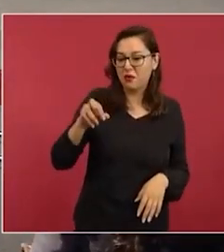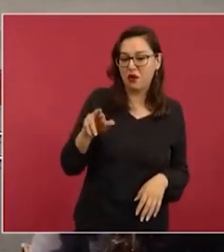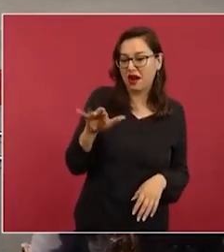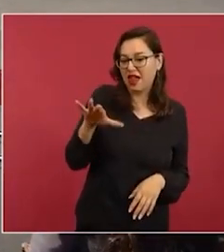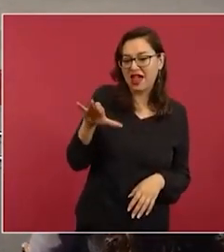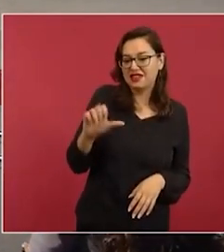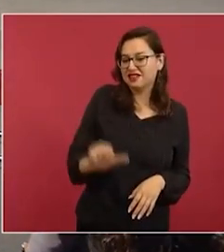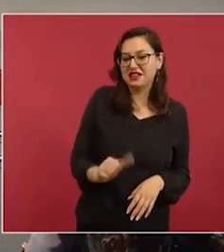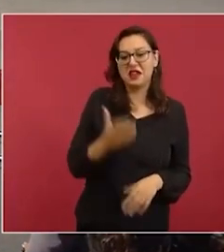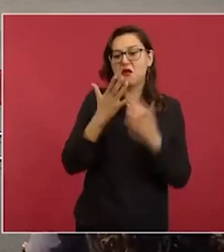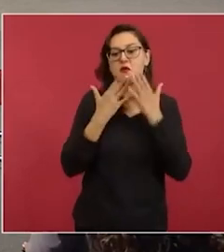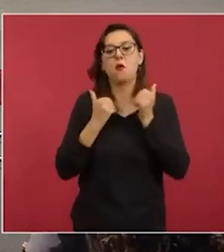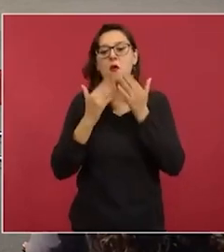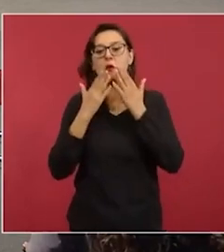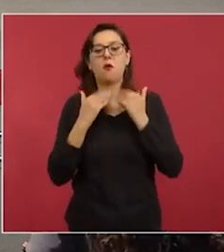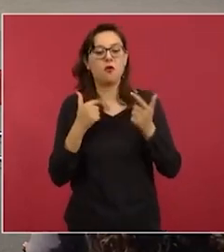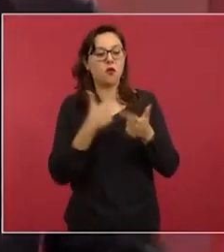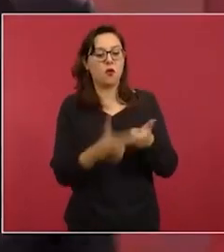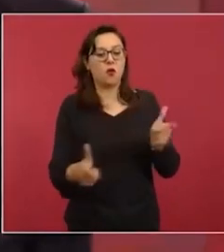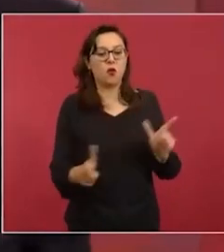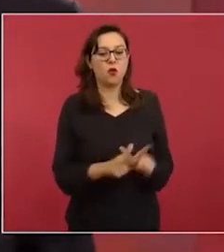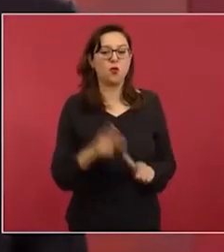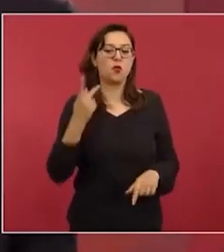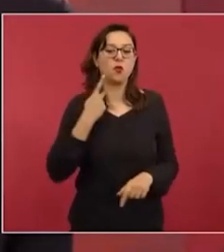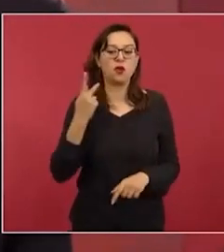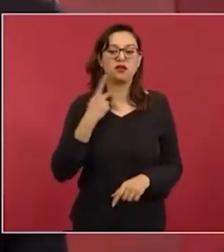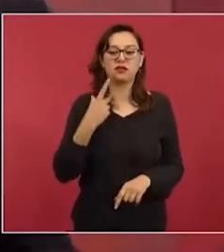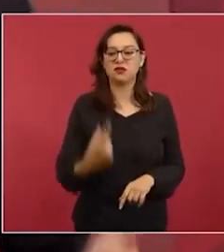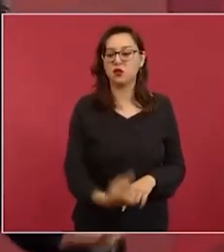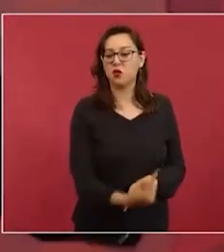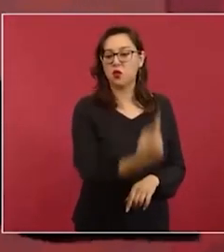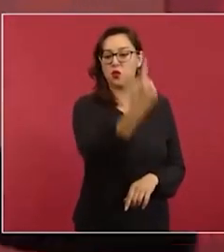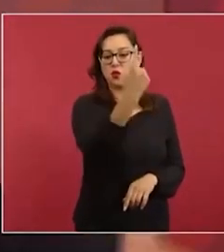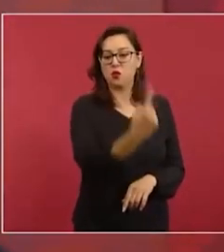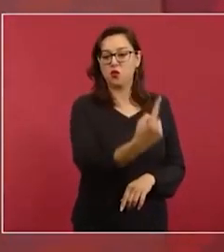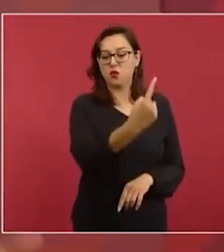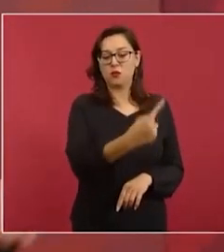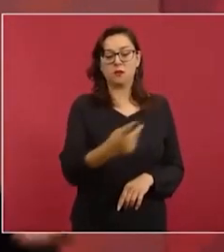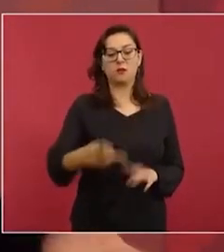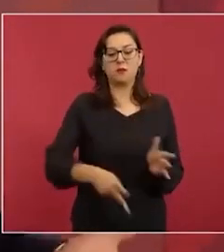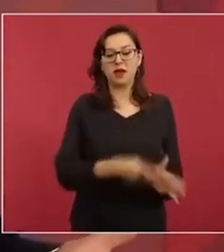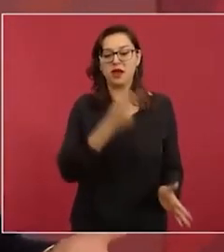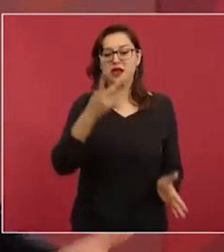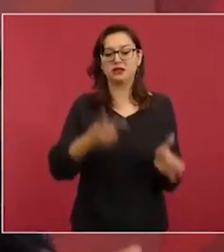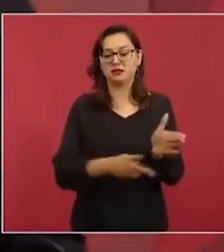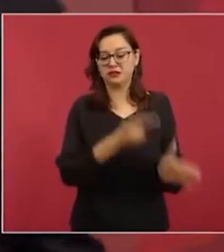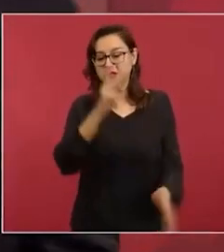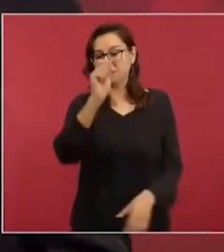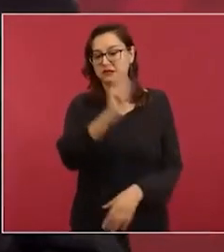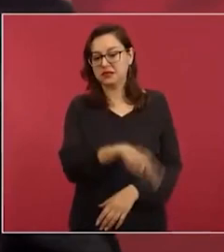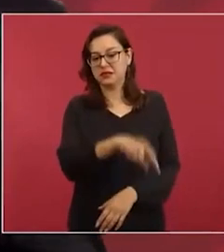Predominaba un solo partido. Era un partido de Estado. Y ni modo que cuando